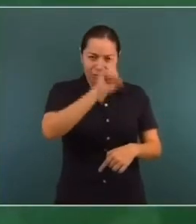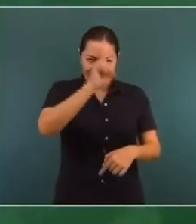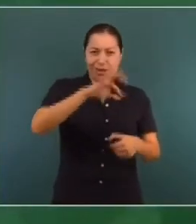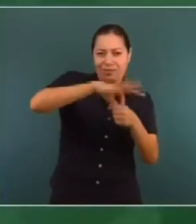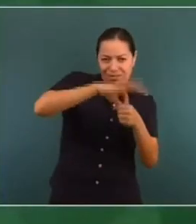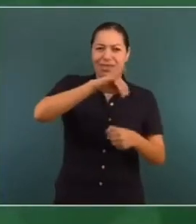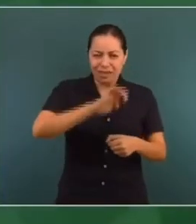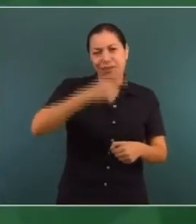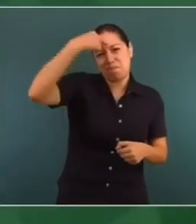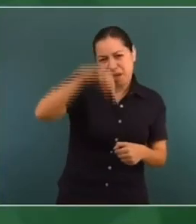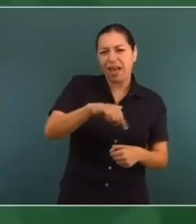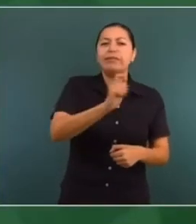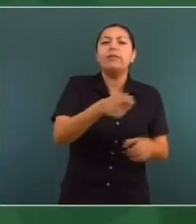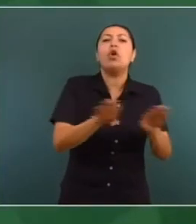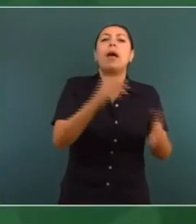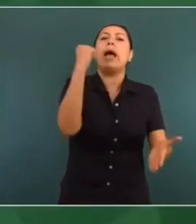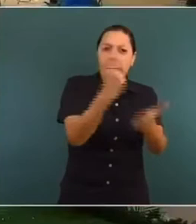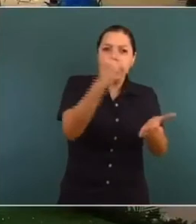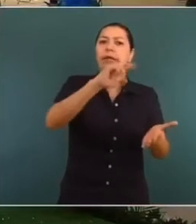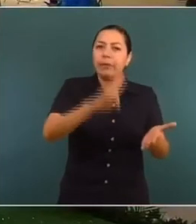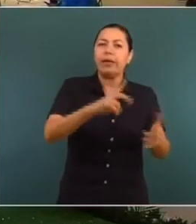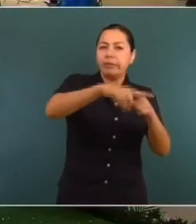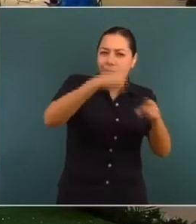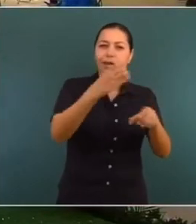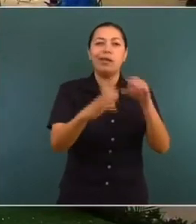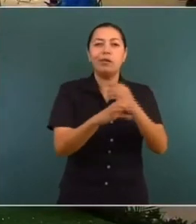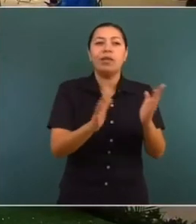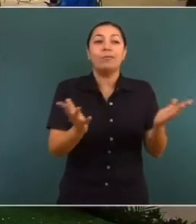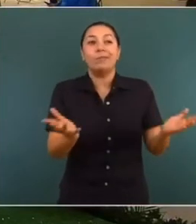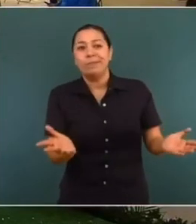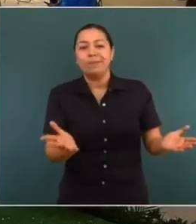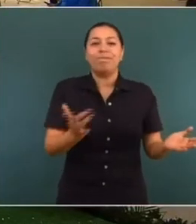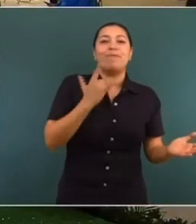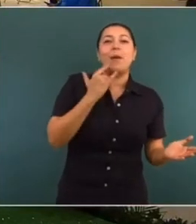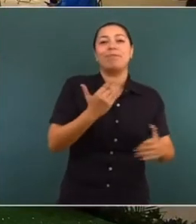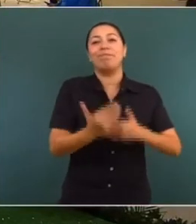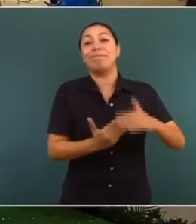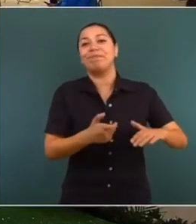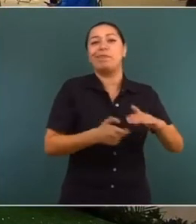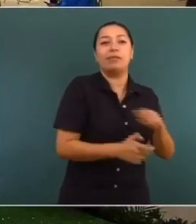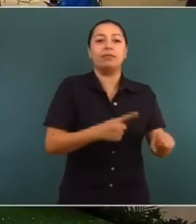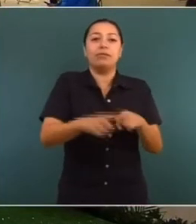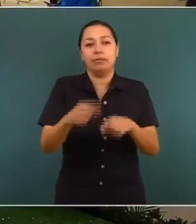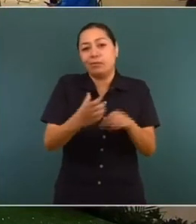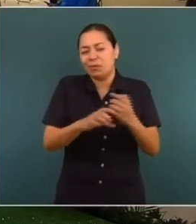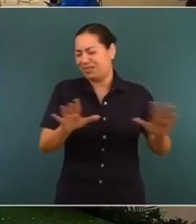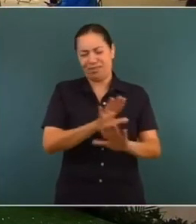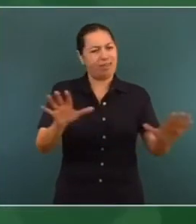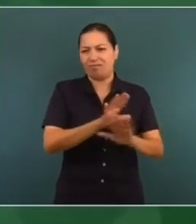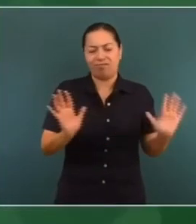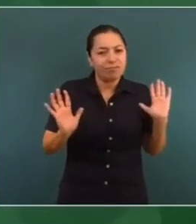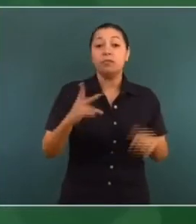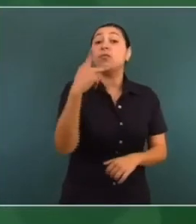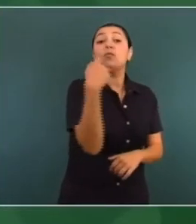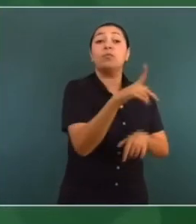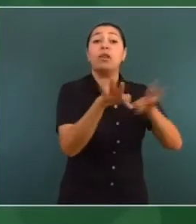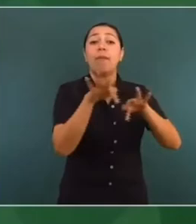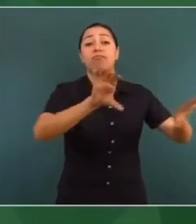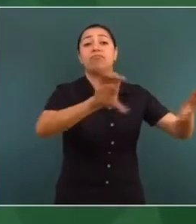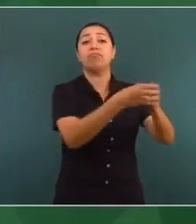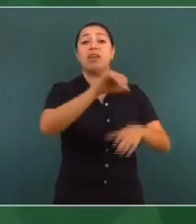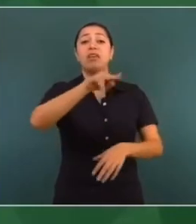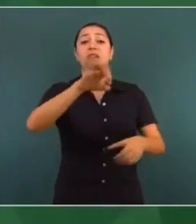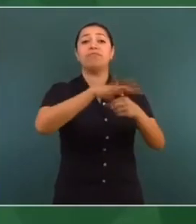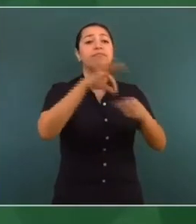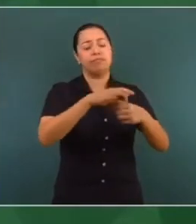para avalar irregularidades, por decirlo amablemente. Entonces, ya, eso corresponde al INE y